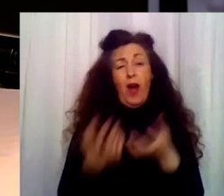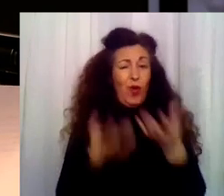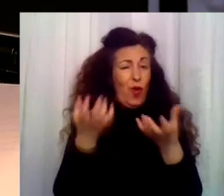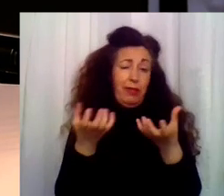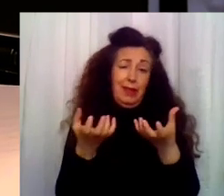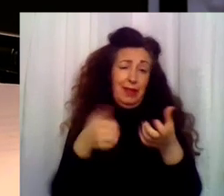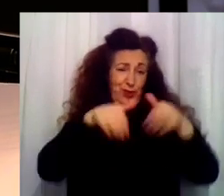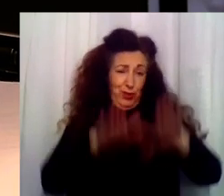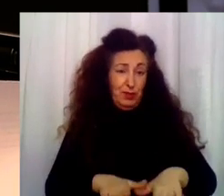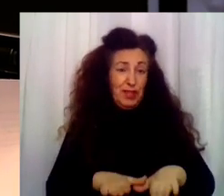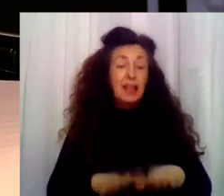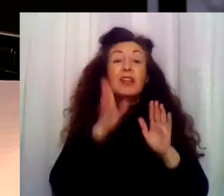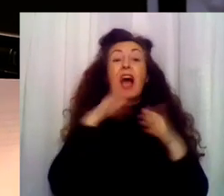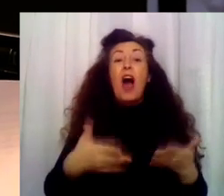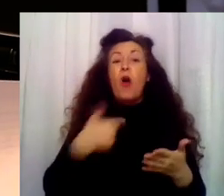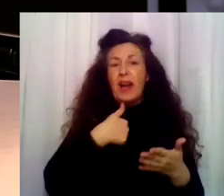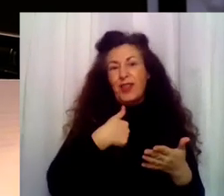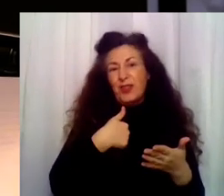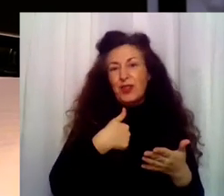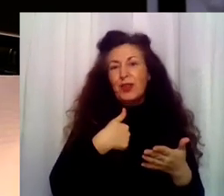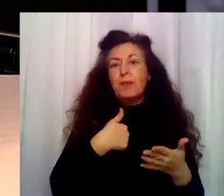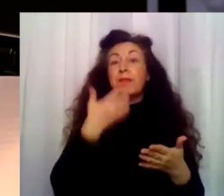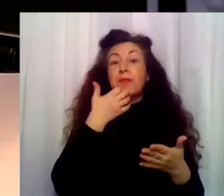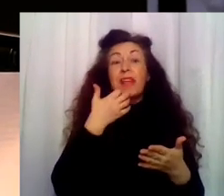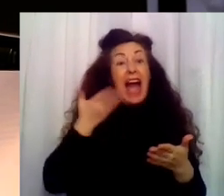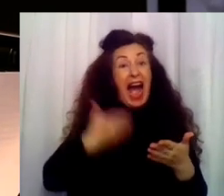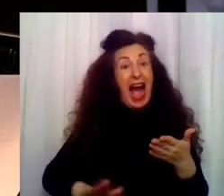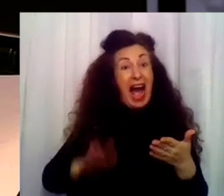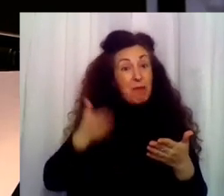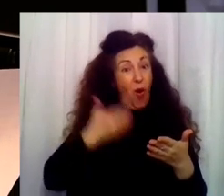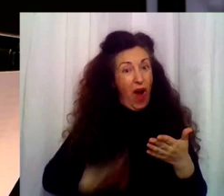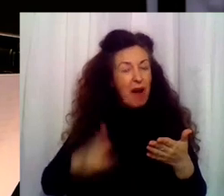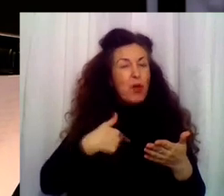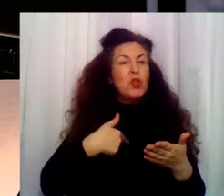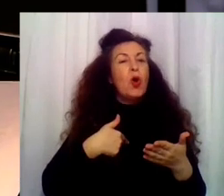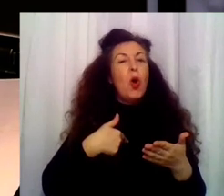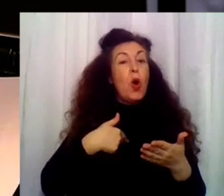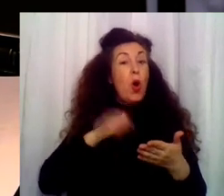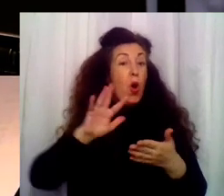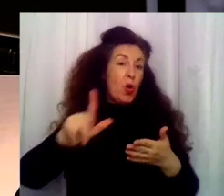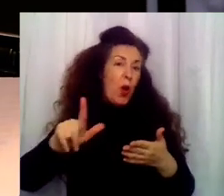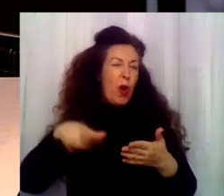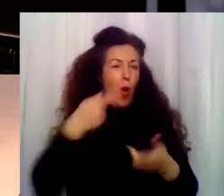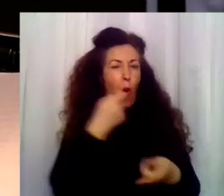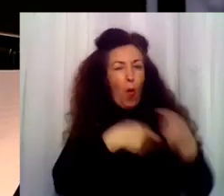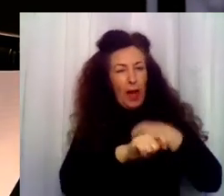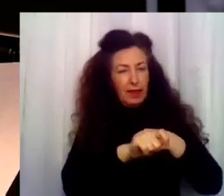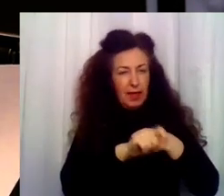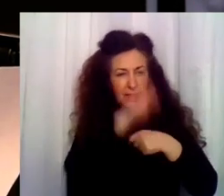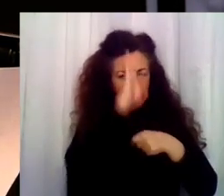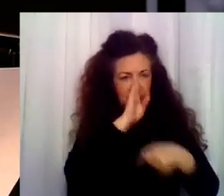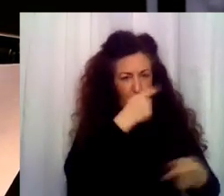Que desde que limitaron el consumo de carne, pues que lo vendo a precio de oro, vamos, como digo yo, en el mercado negro. Ah, ¿y de eso se vive?